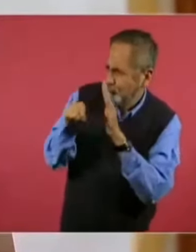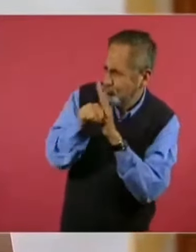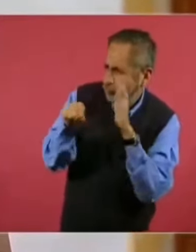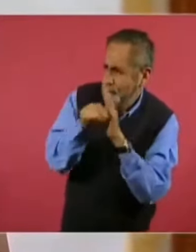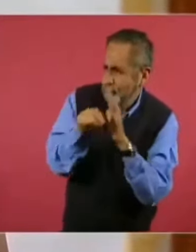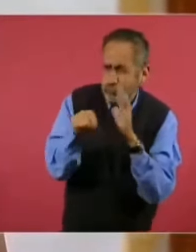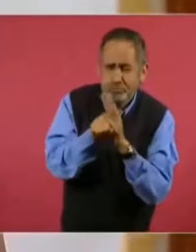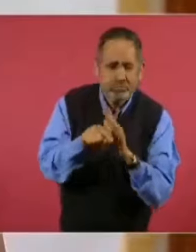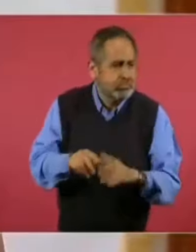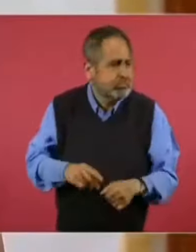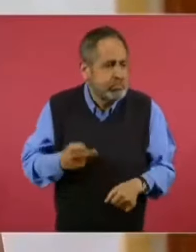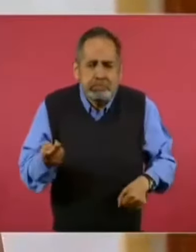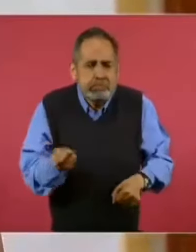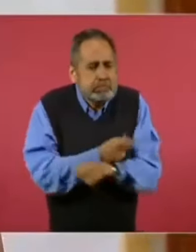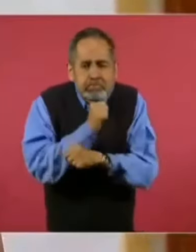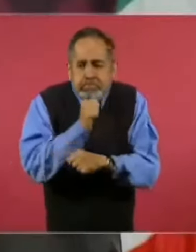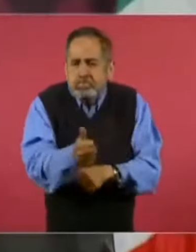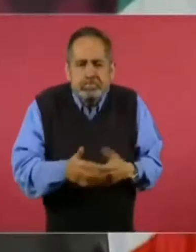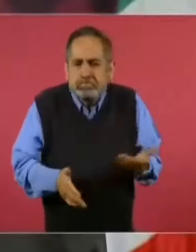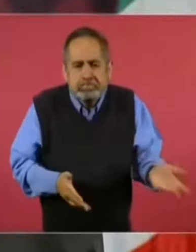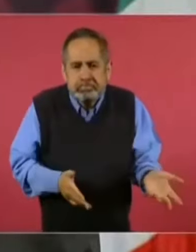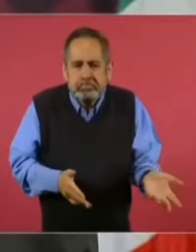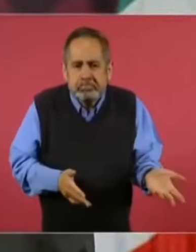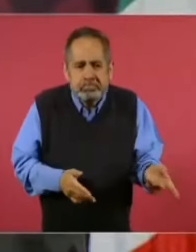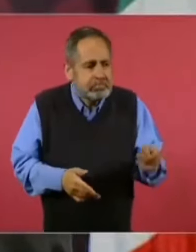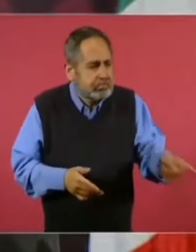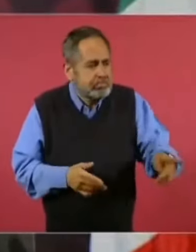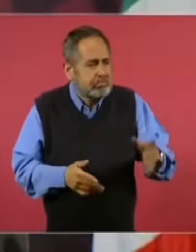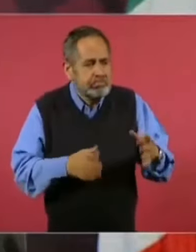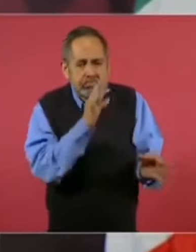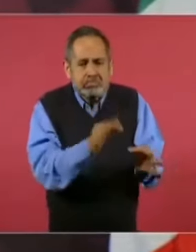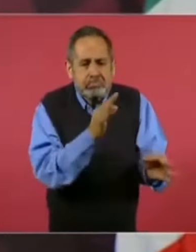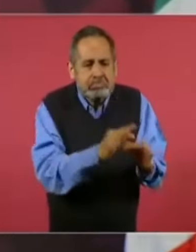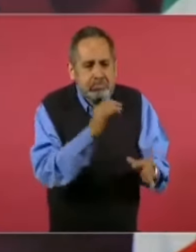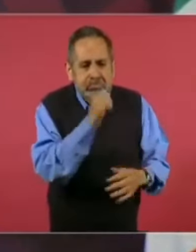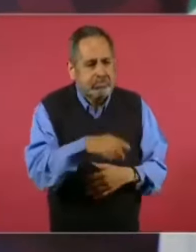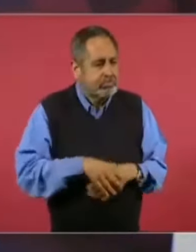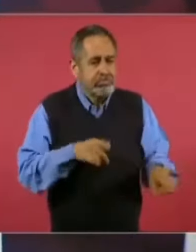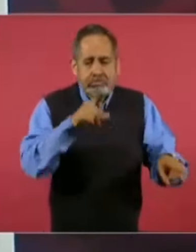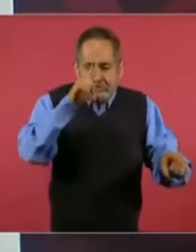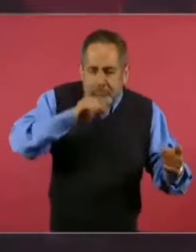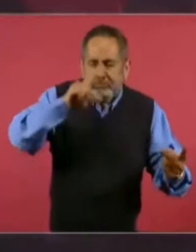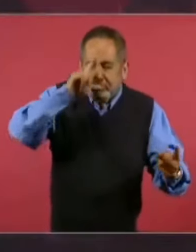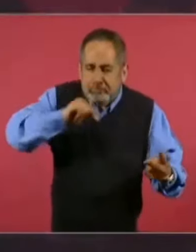años de sus pronósticos y todos fallidos.